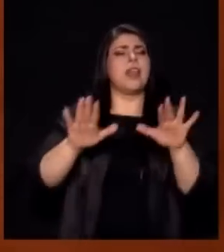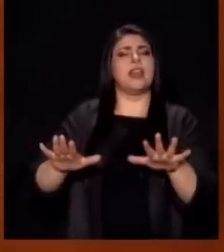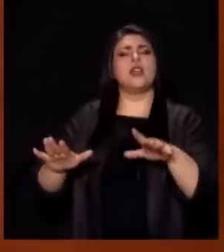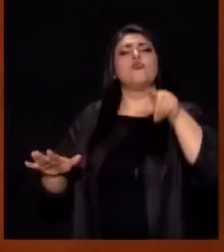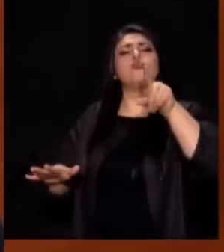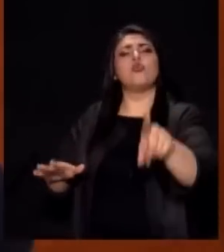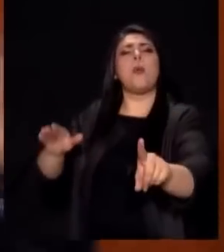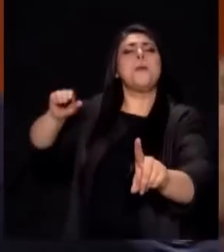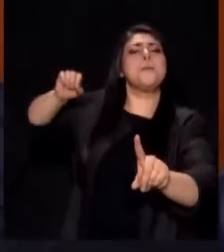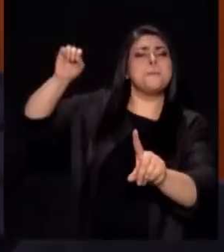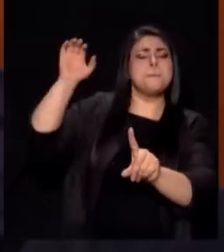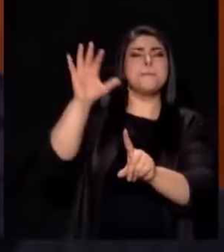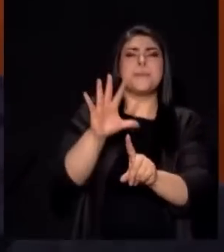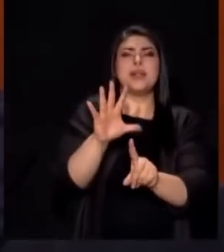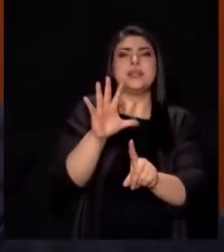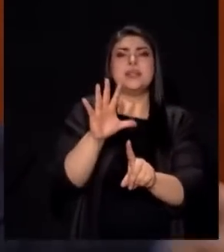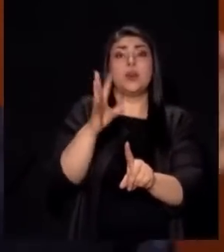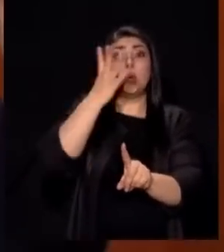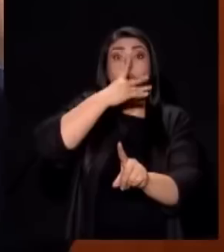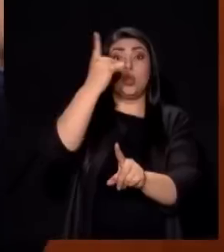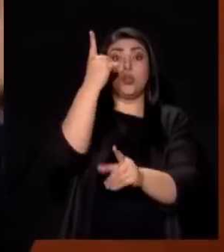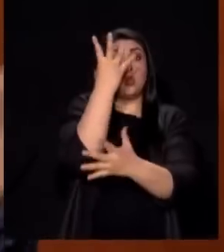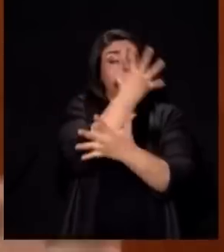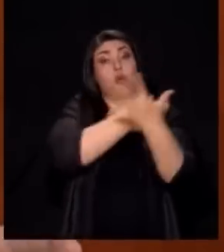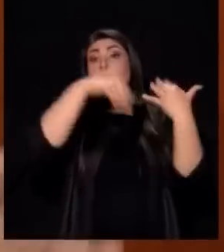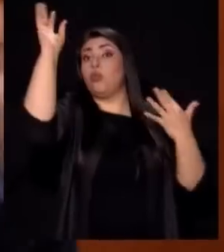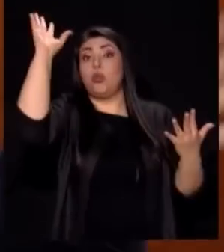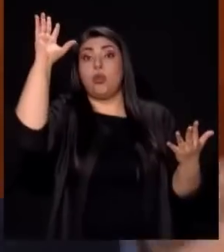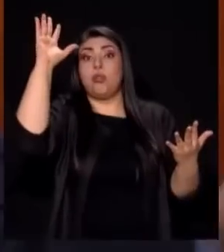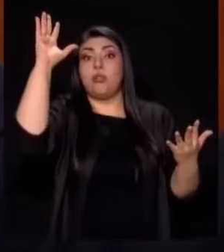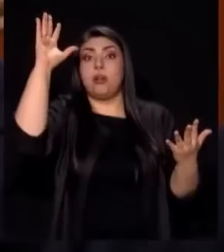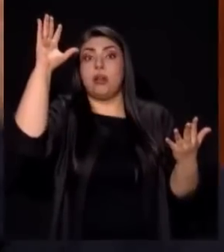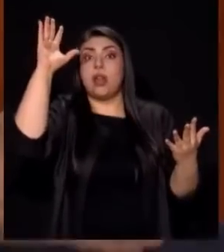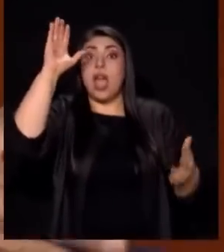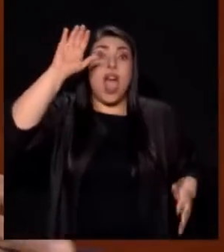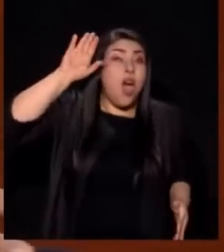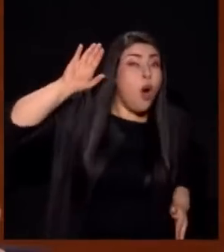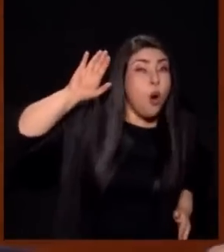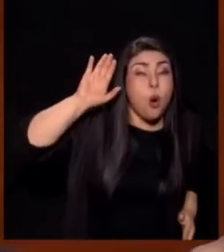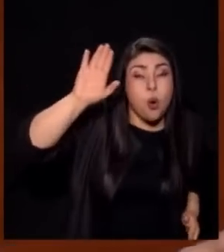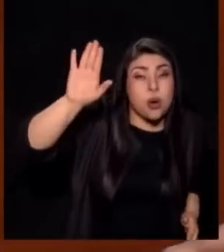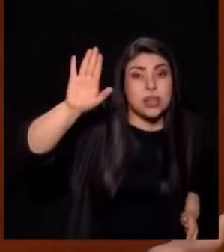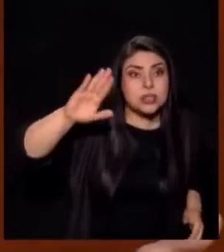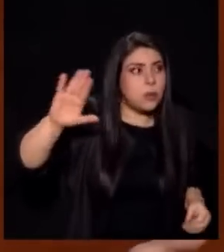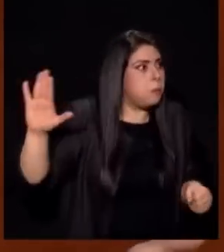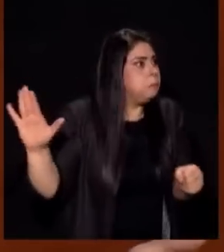Y se desaparece Con eso Debería bastarnos